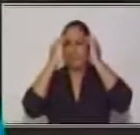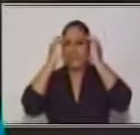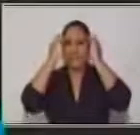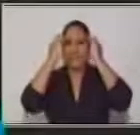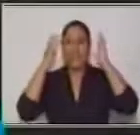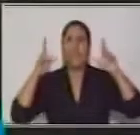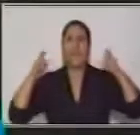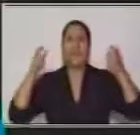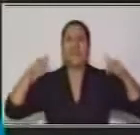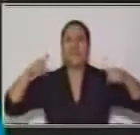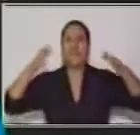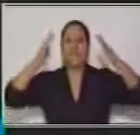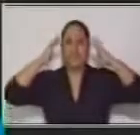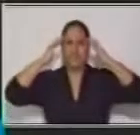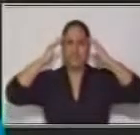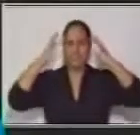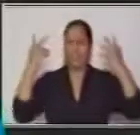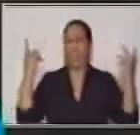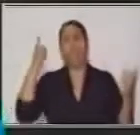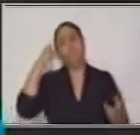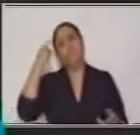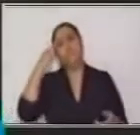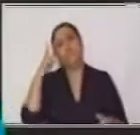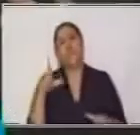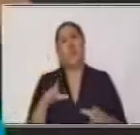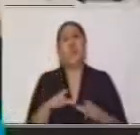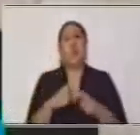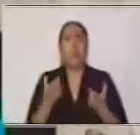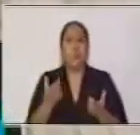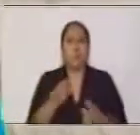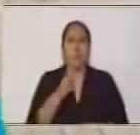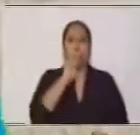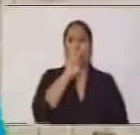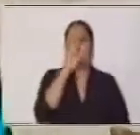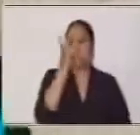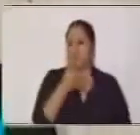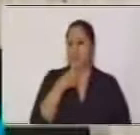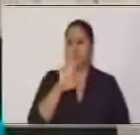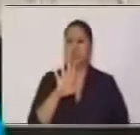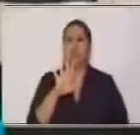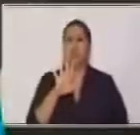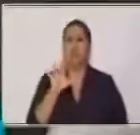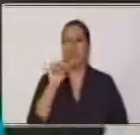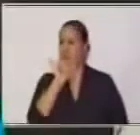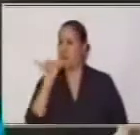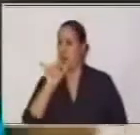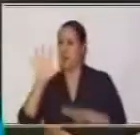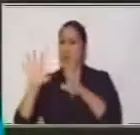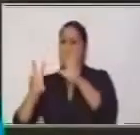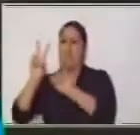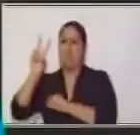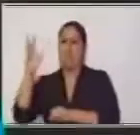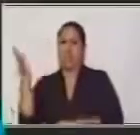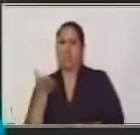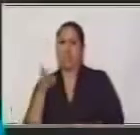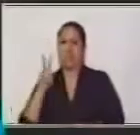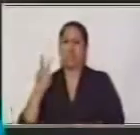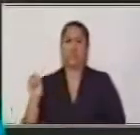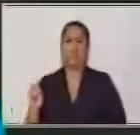Empieza hasta pensar, bueno, ¿cómo es que una fracción tres partido cinco sea igual a doce partido veinte?